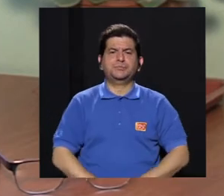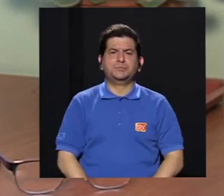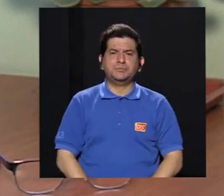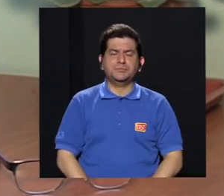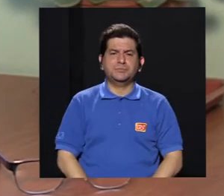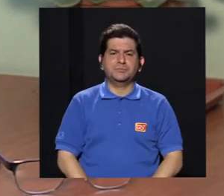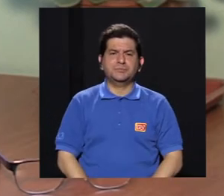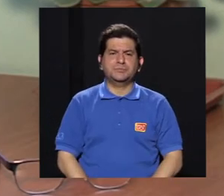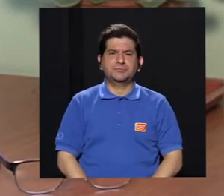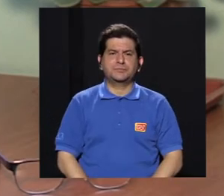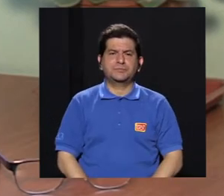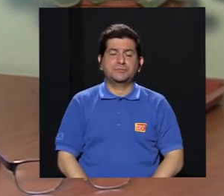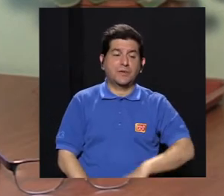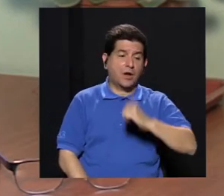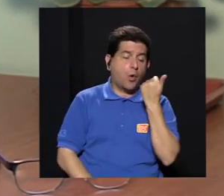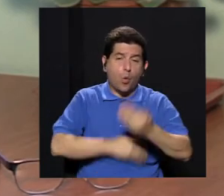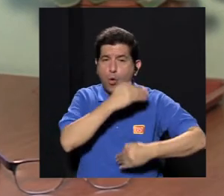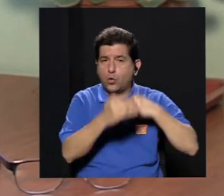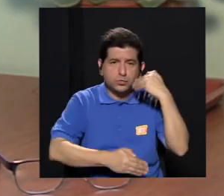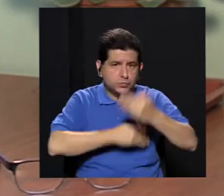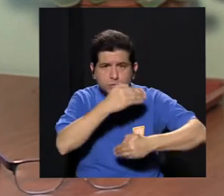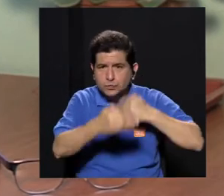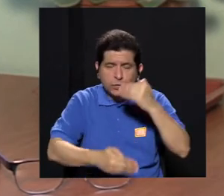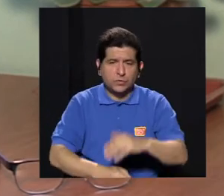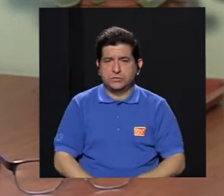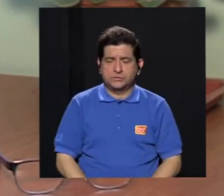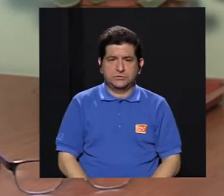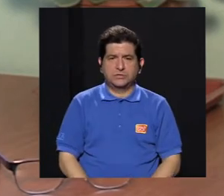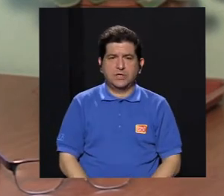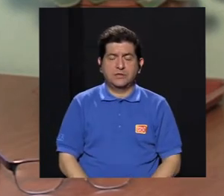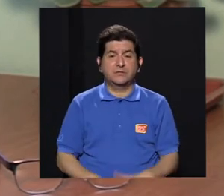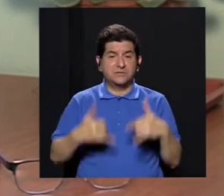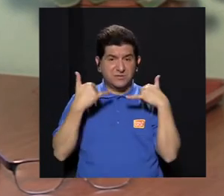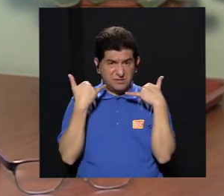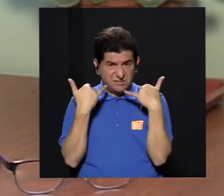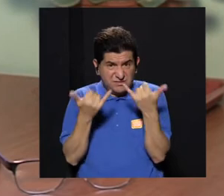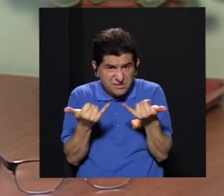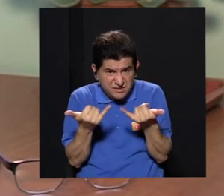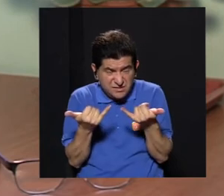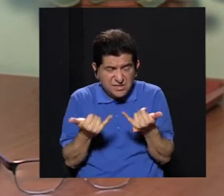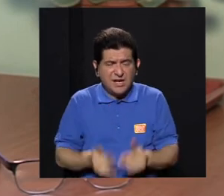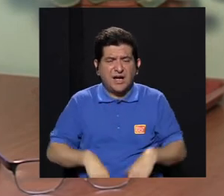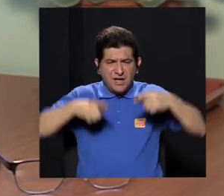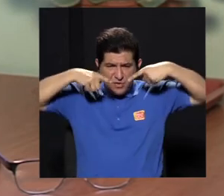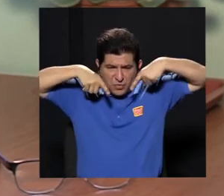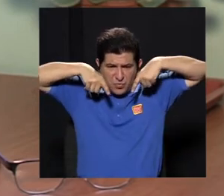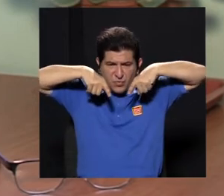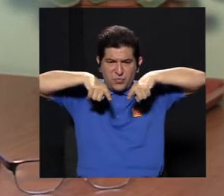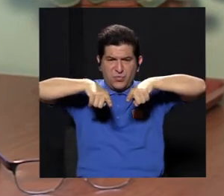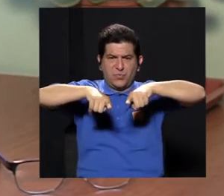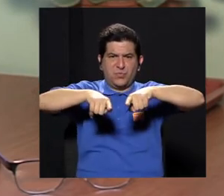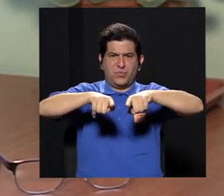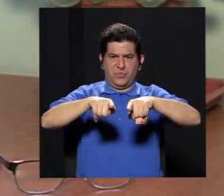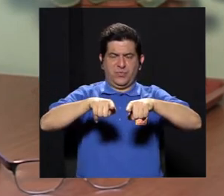organismo. Y otro proceso que se ha ido emparejando